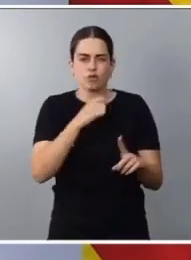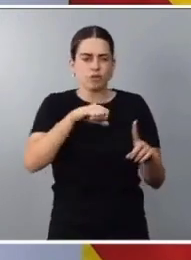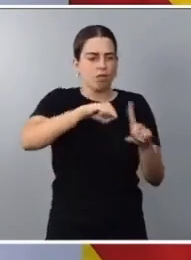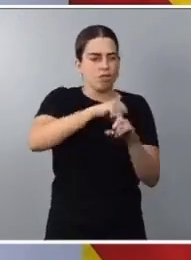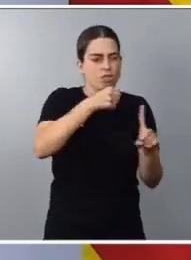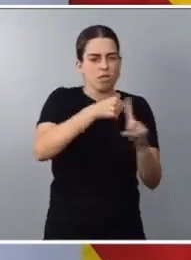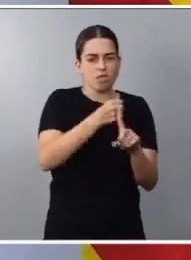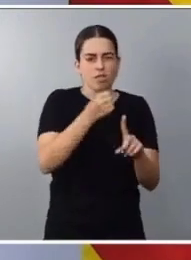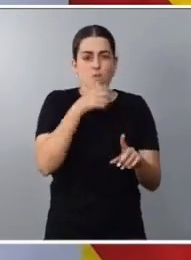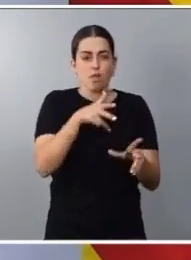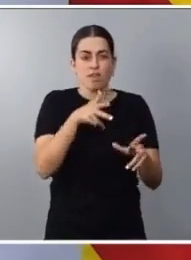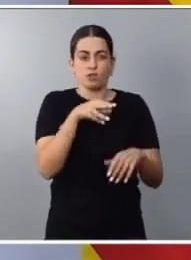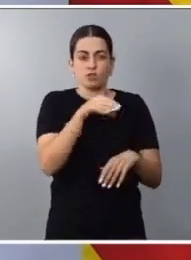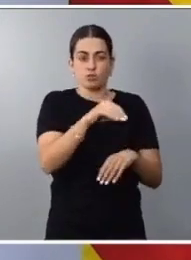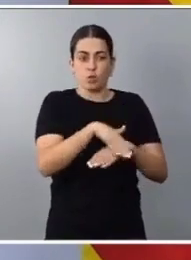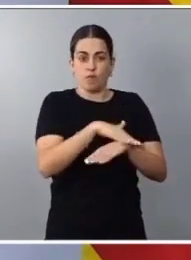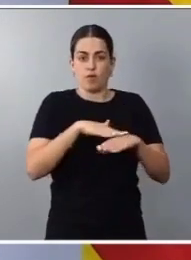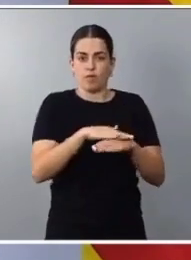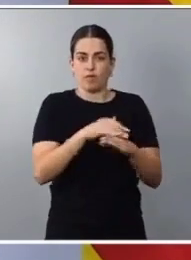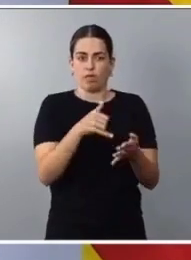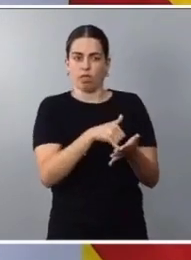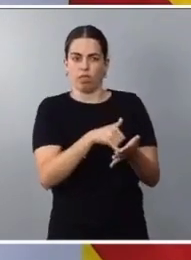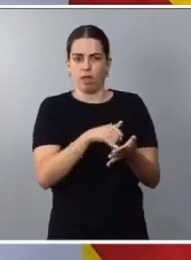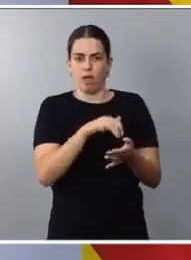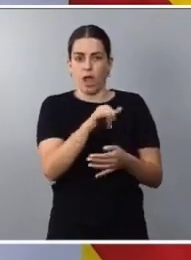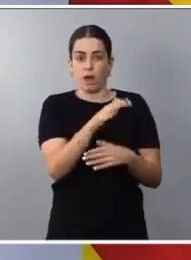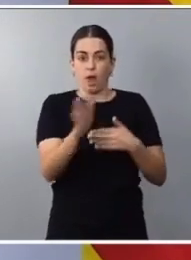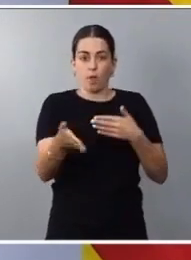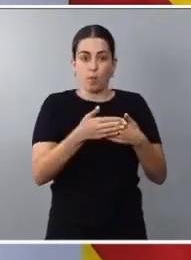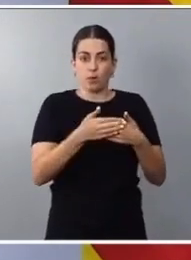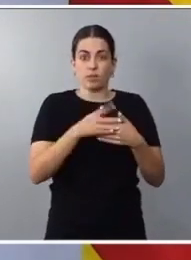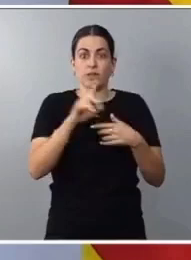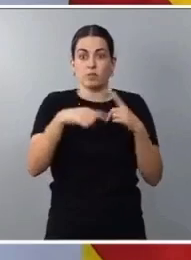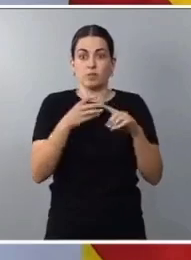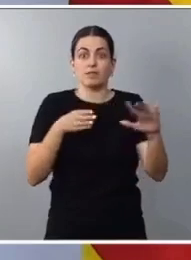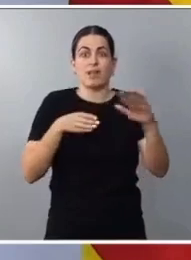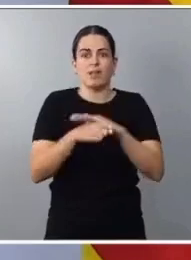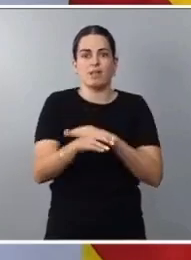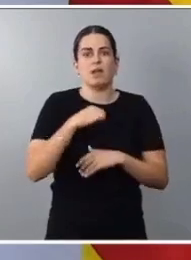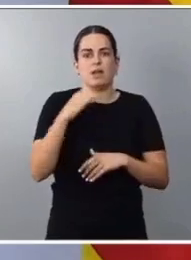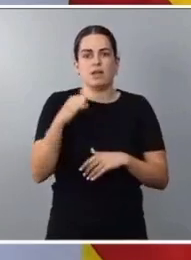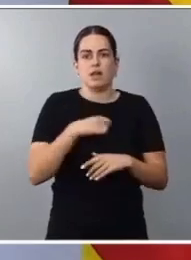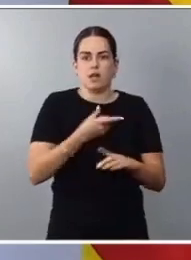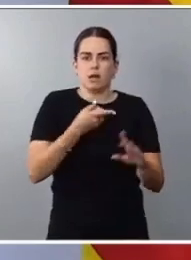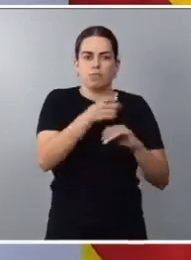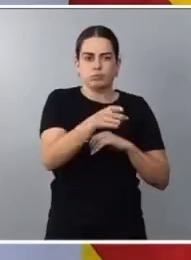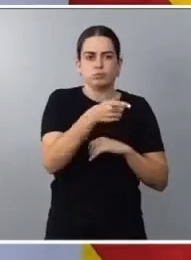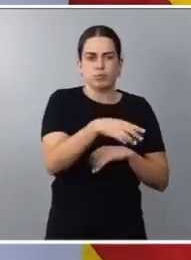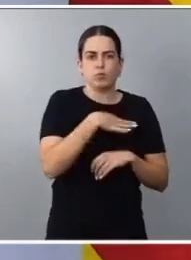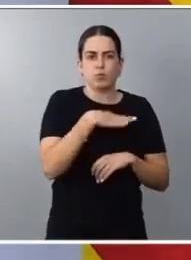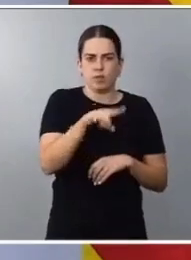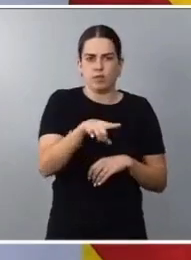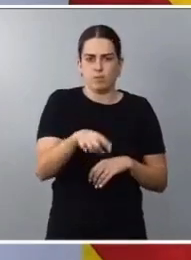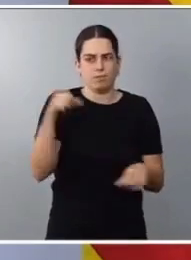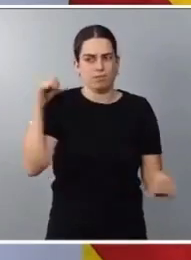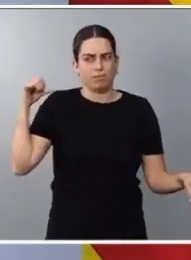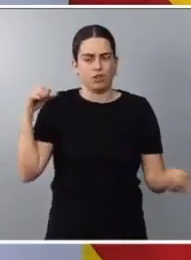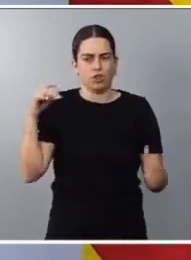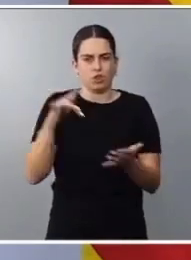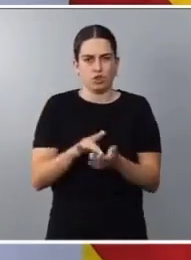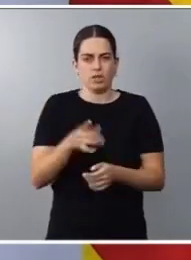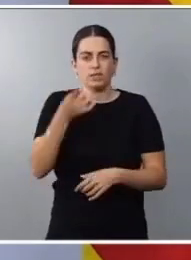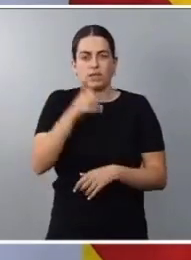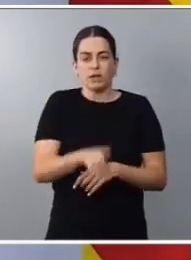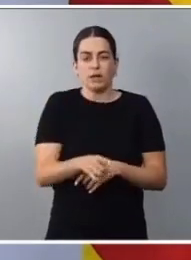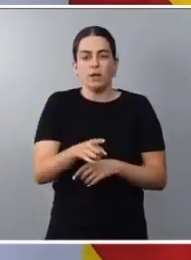más fundamentales en las puertas y a la entrada de esas clínicas. Como les decía, regularemos también la objeción de